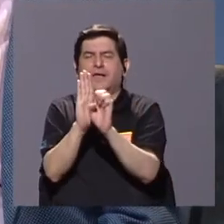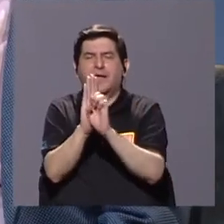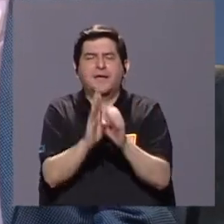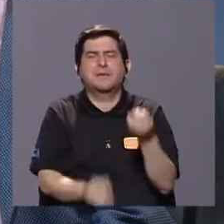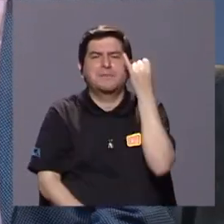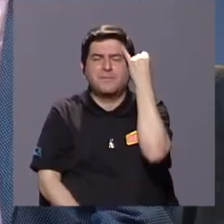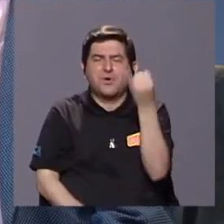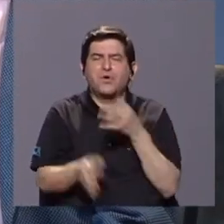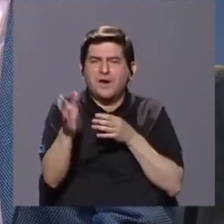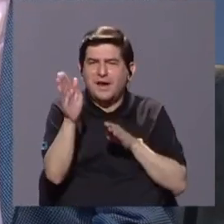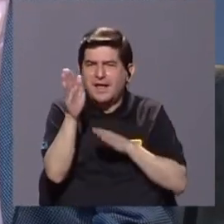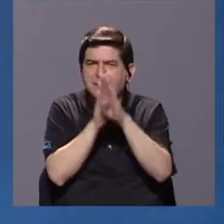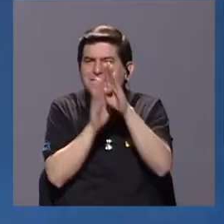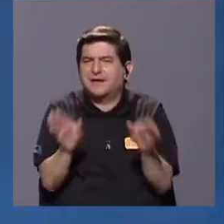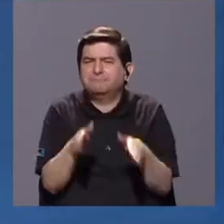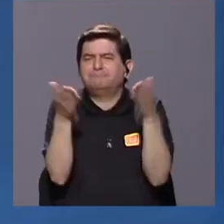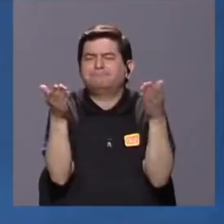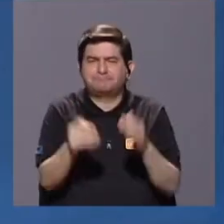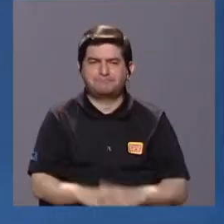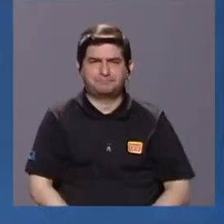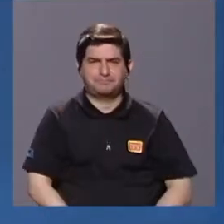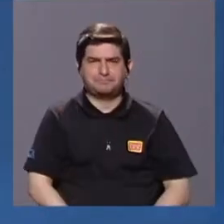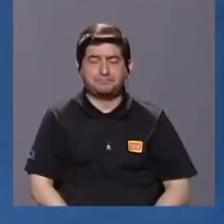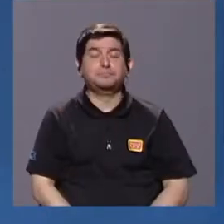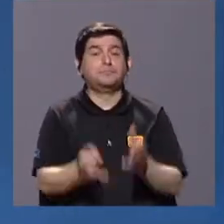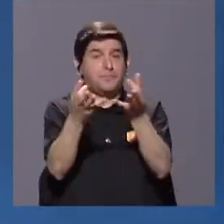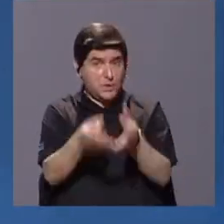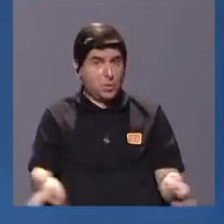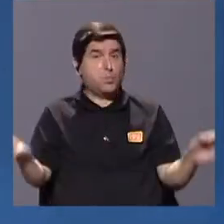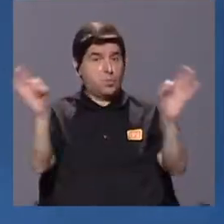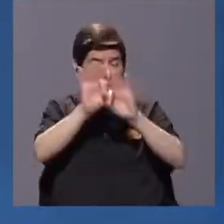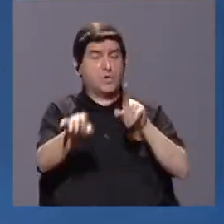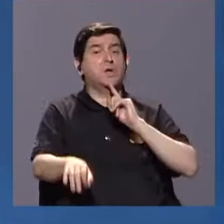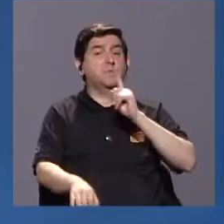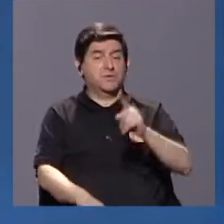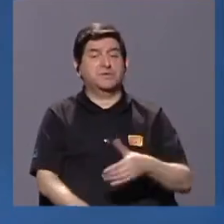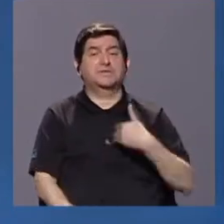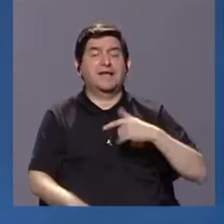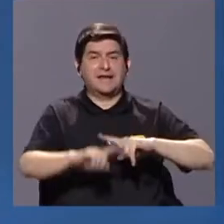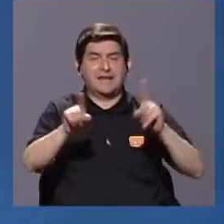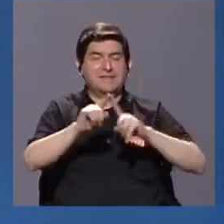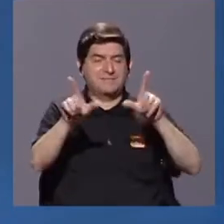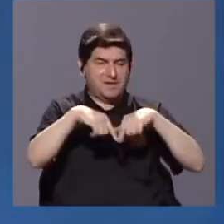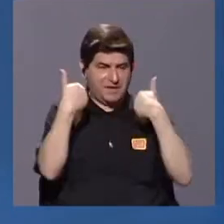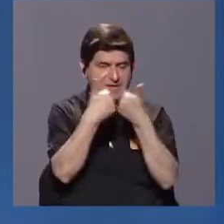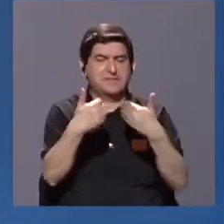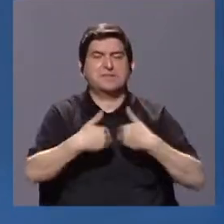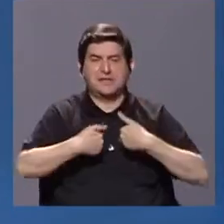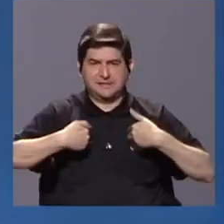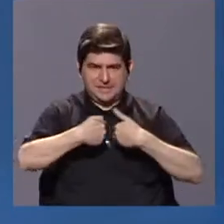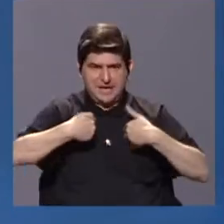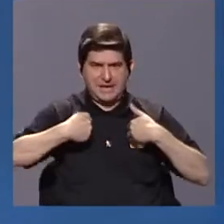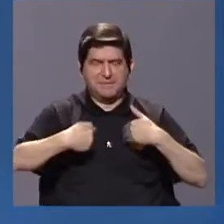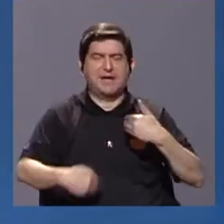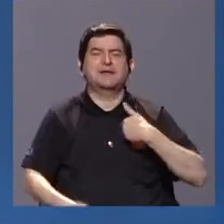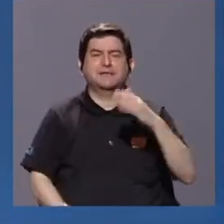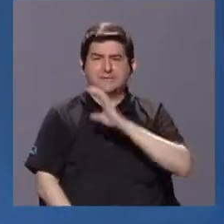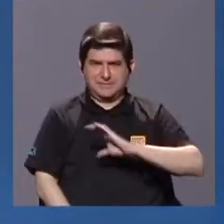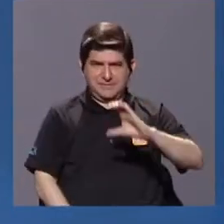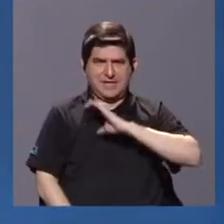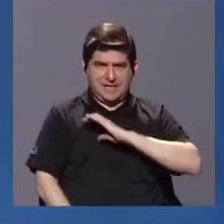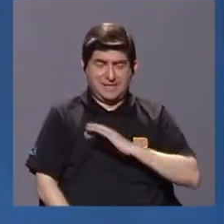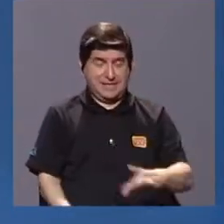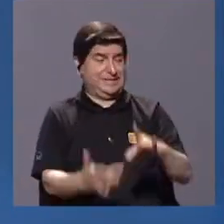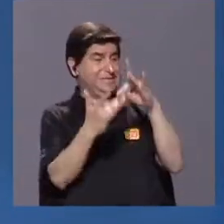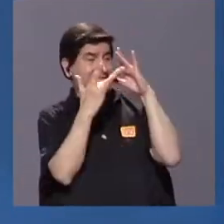conceptos que usted está desarrollando, Andrea? Sí, es muy importante destacar que tenemos diferentes grupos de animales que tienen características únicas,